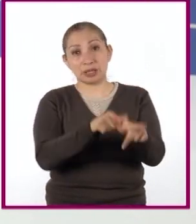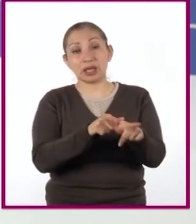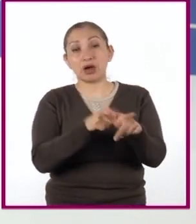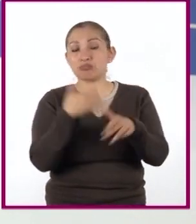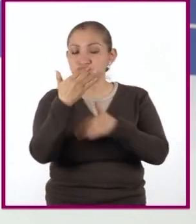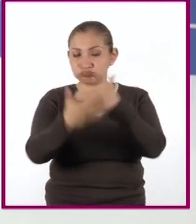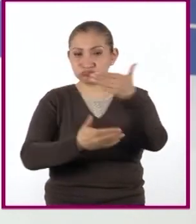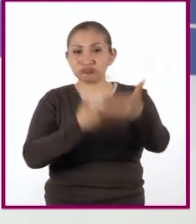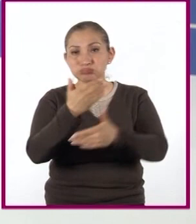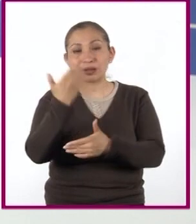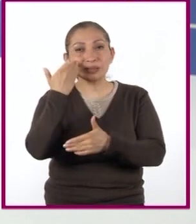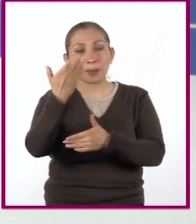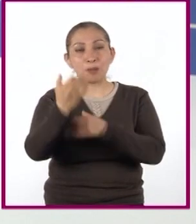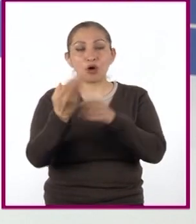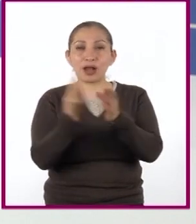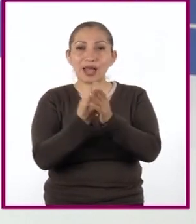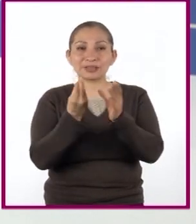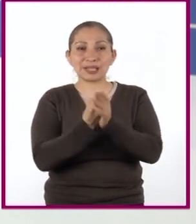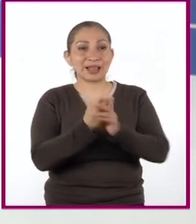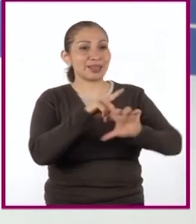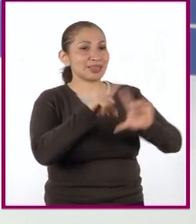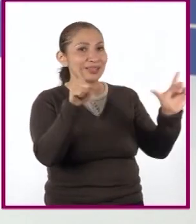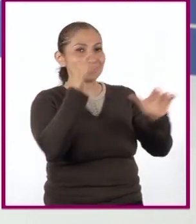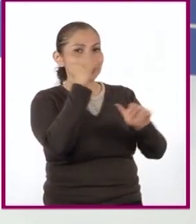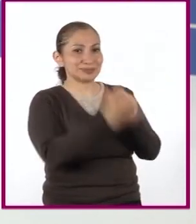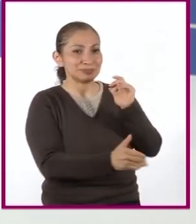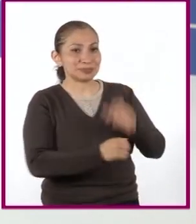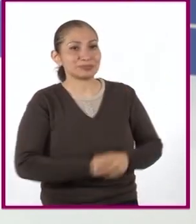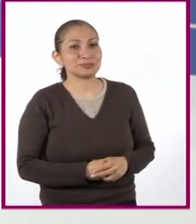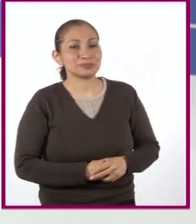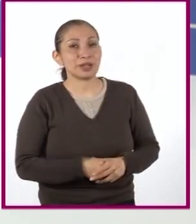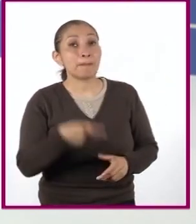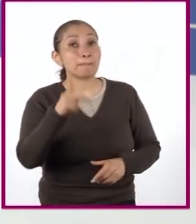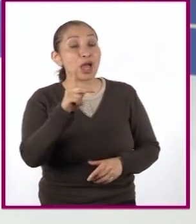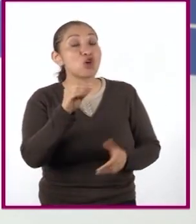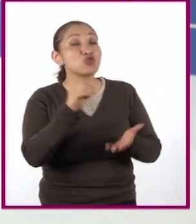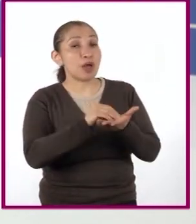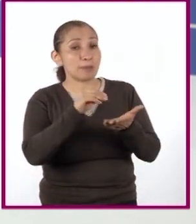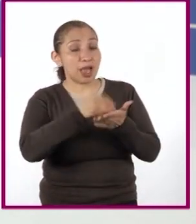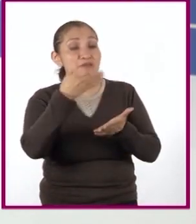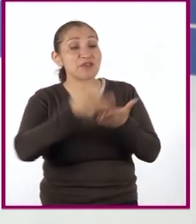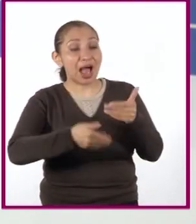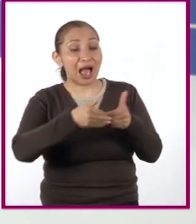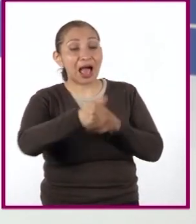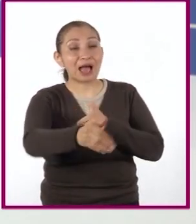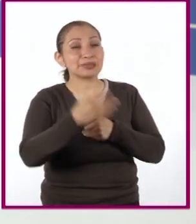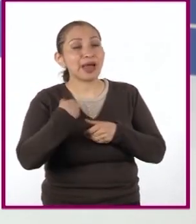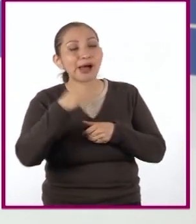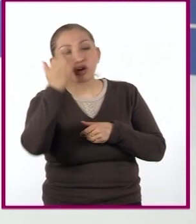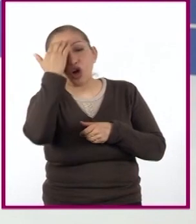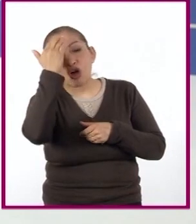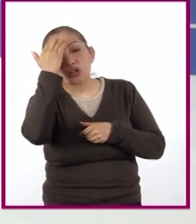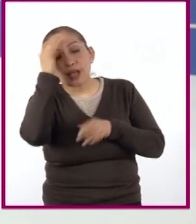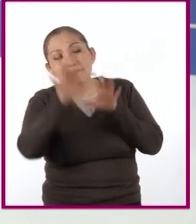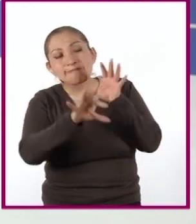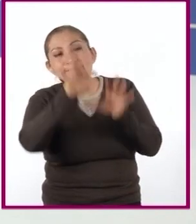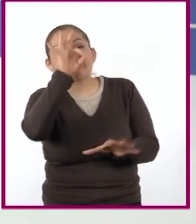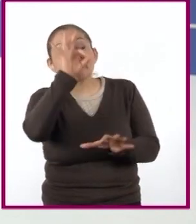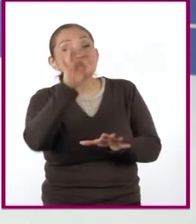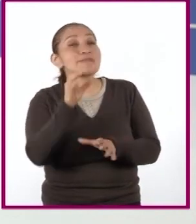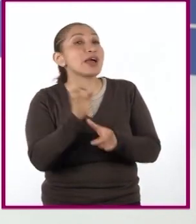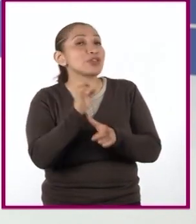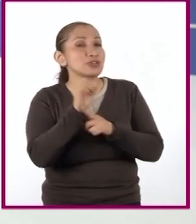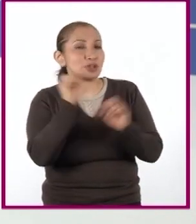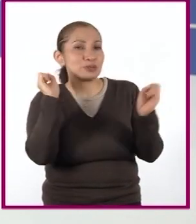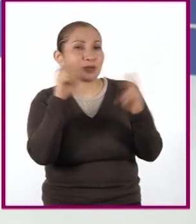adelante en este ciclo escolar. Listo, terminamos. Pero aún nos queda mucho por explorar y descubrir. Así